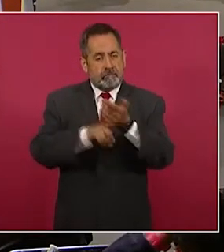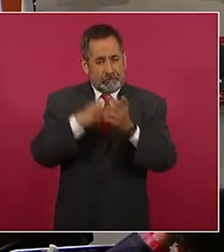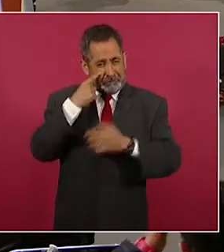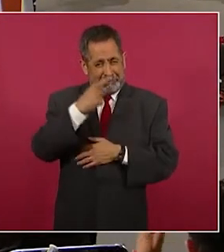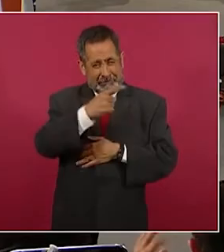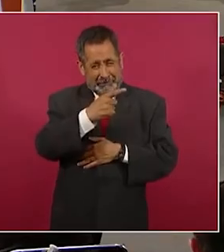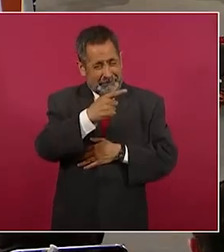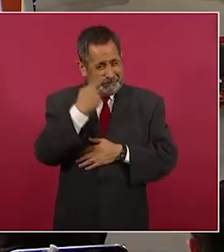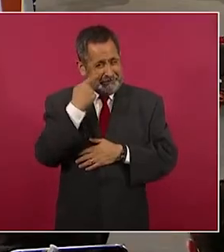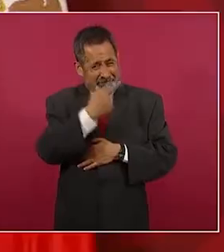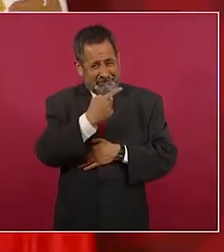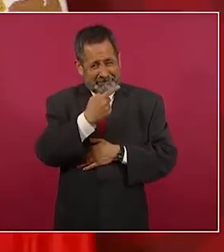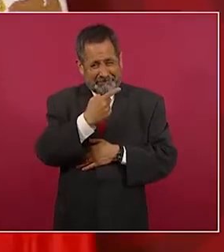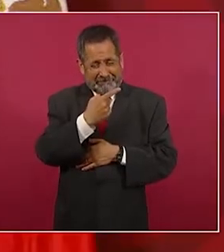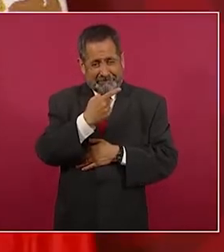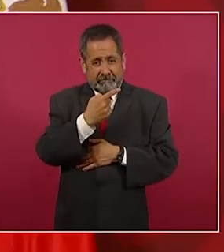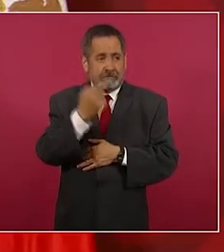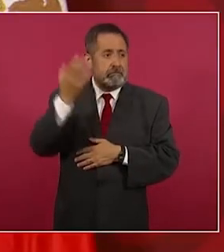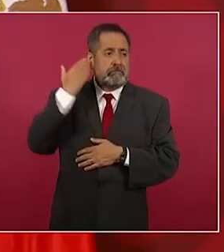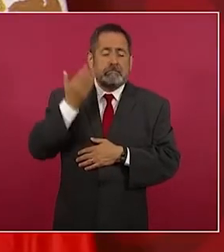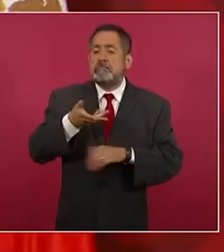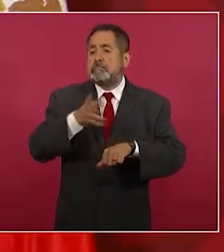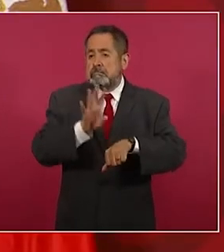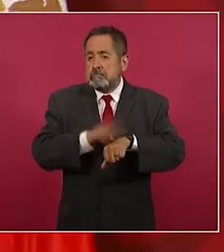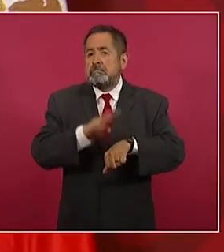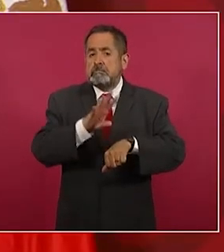se permitió.